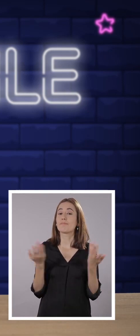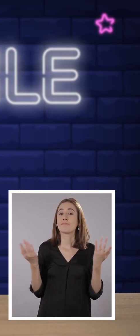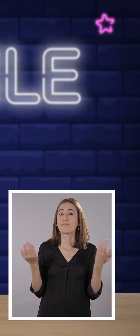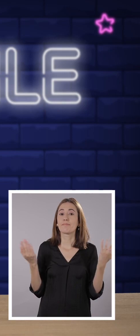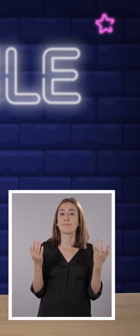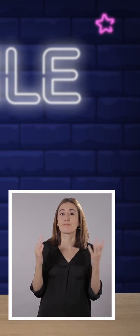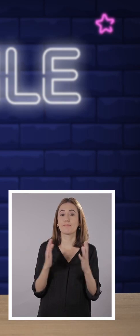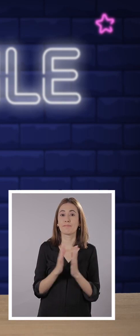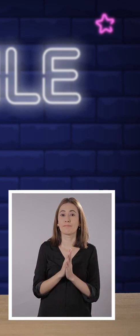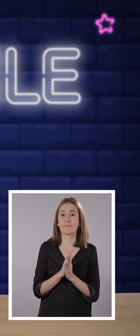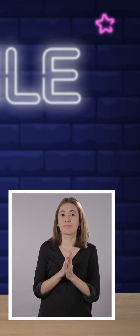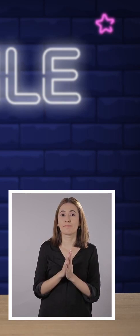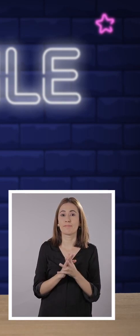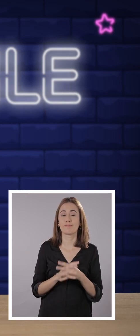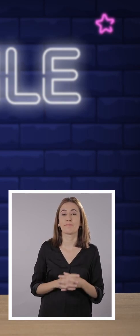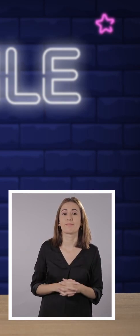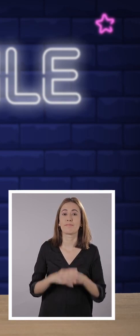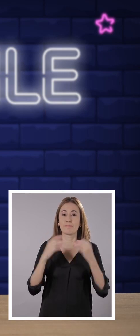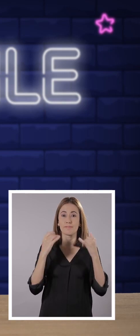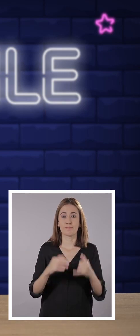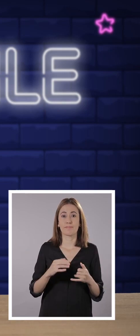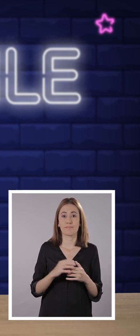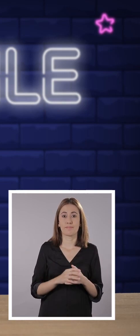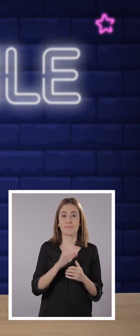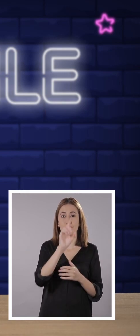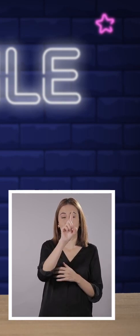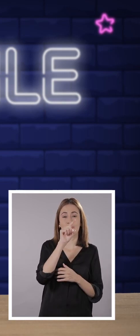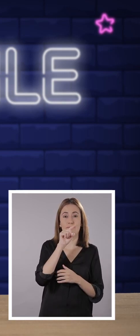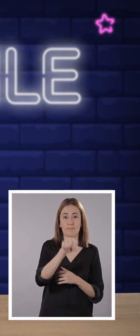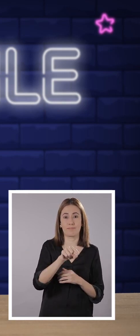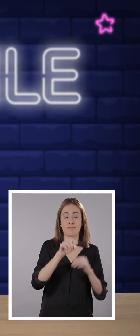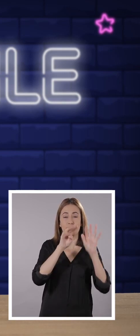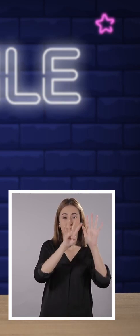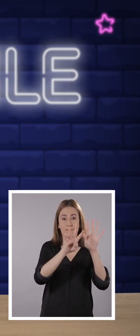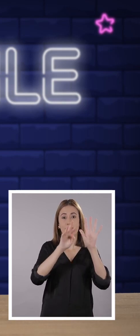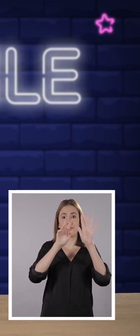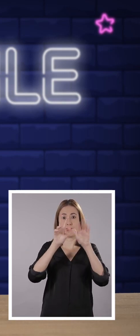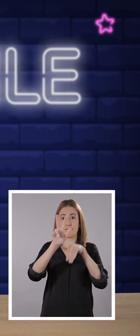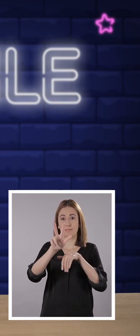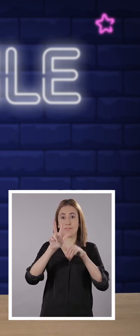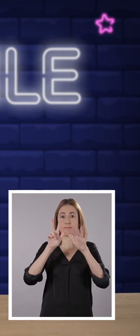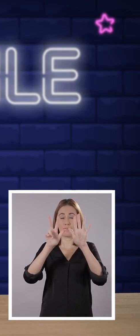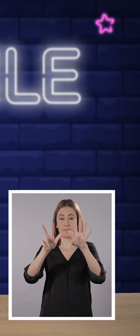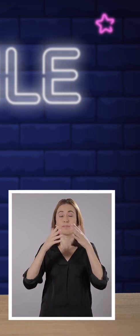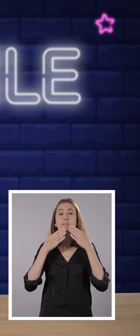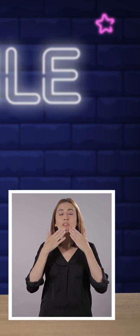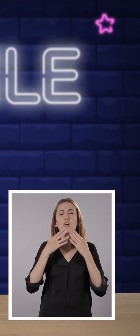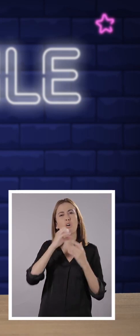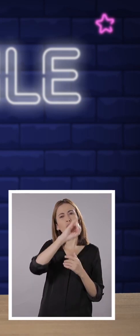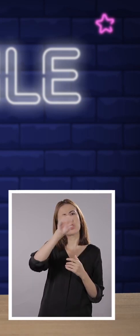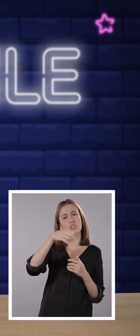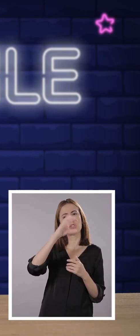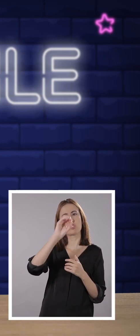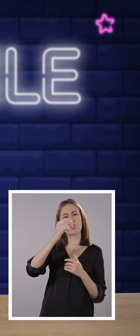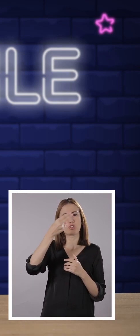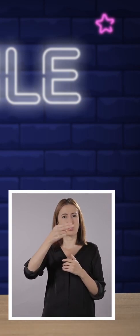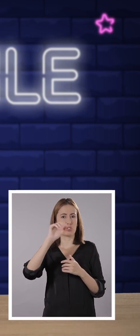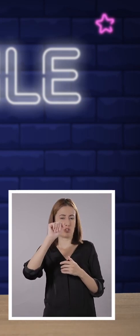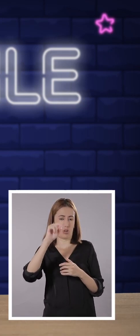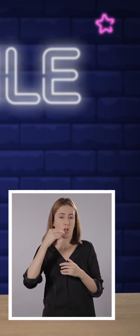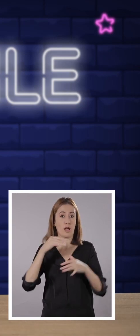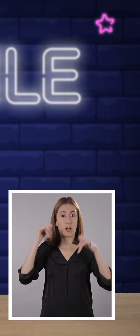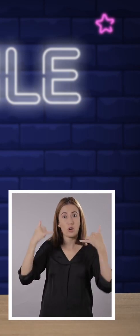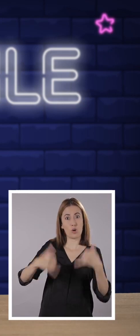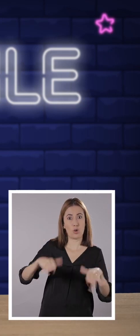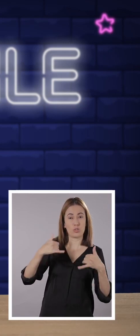¿Dónde estará? ¿Sabías que en 1938, Johan Huizinga argumentó